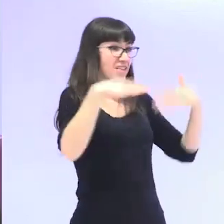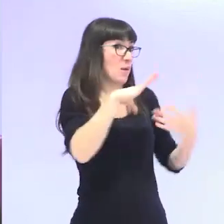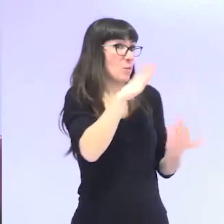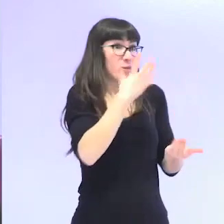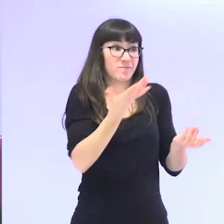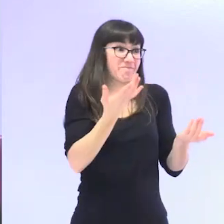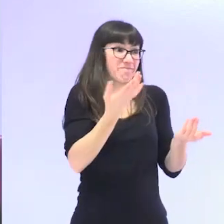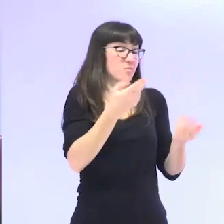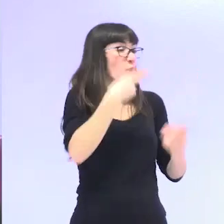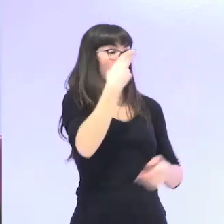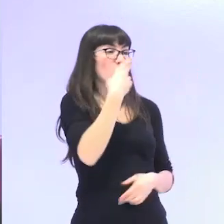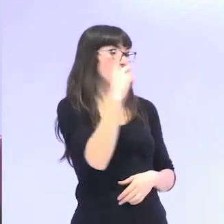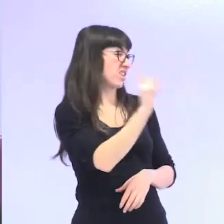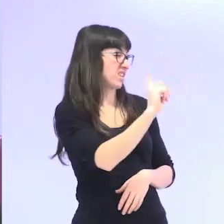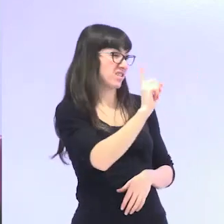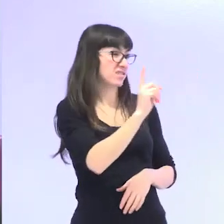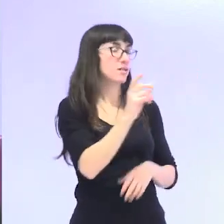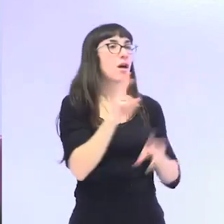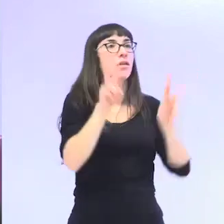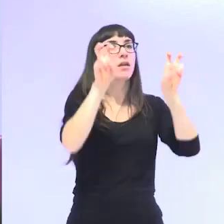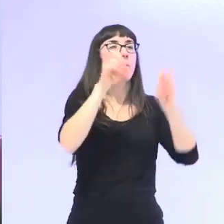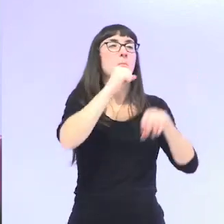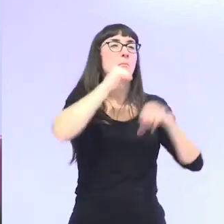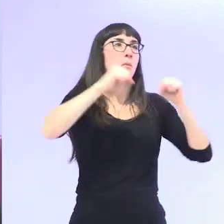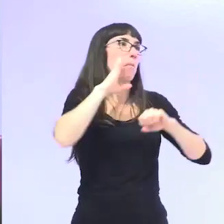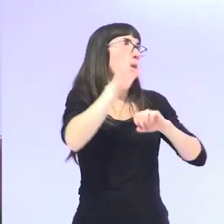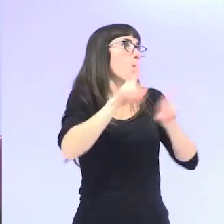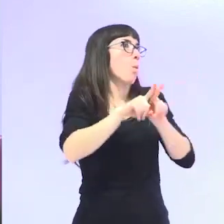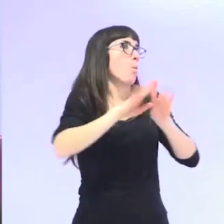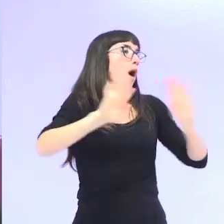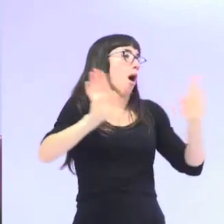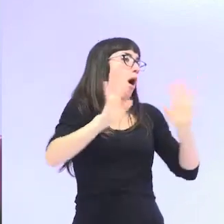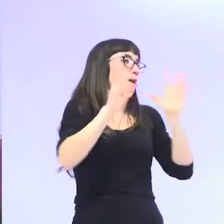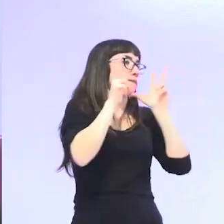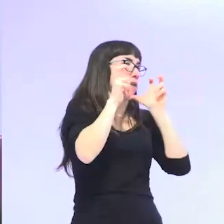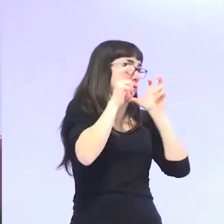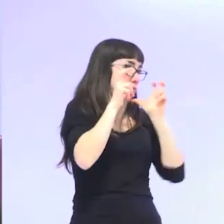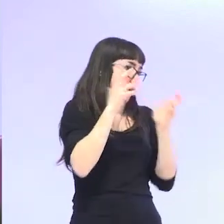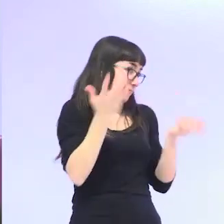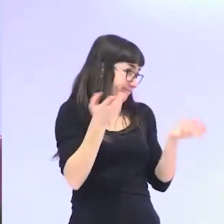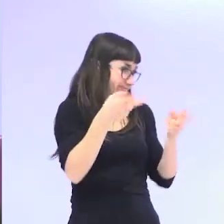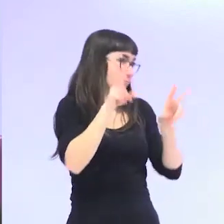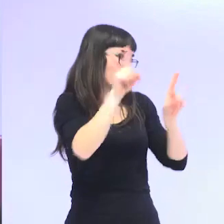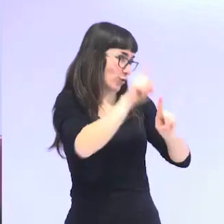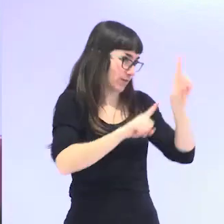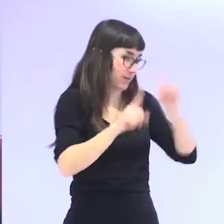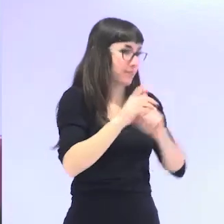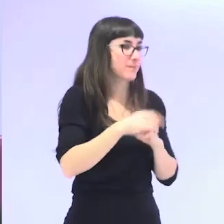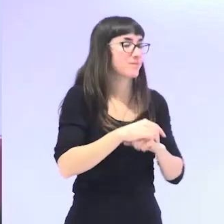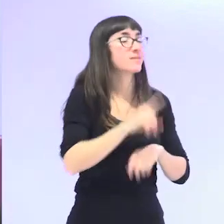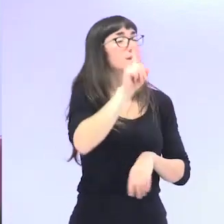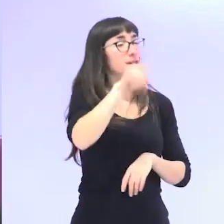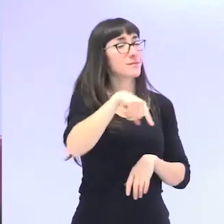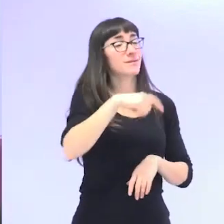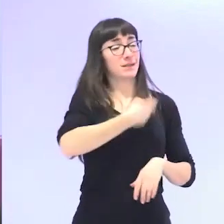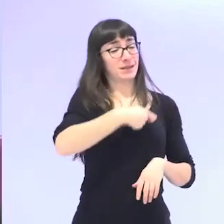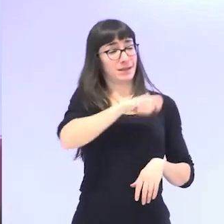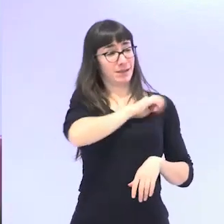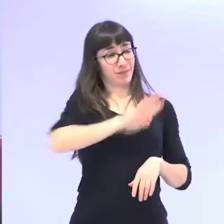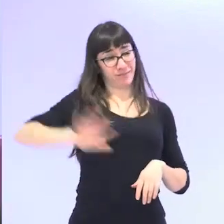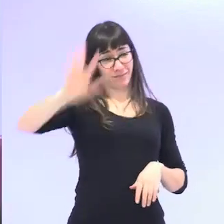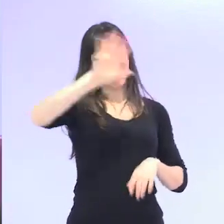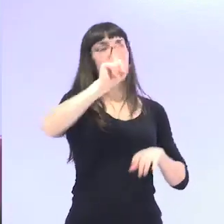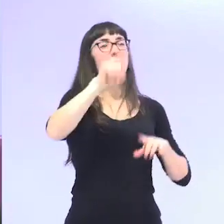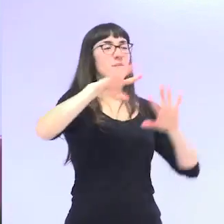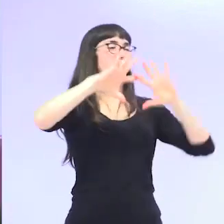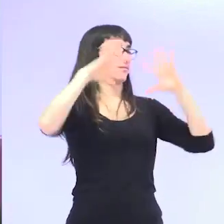catastrófica y negativa. También de la falta de interés que se ha tenido a nivel no solo nacional, sino internacional,